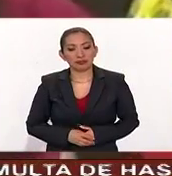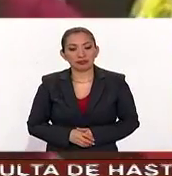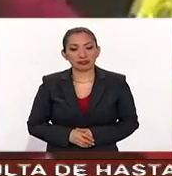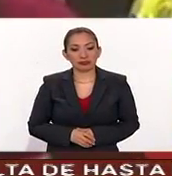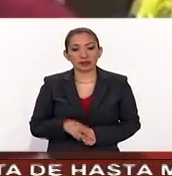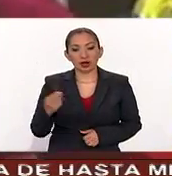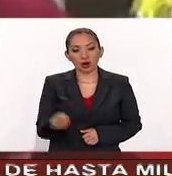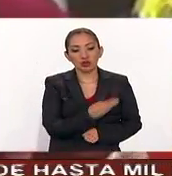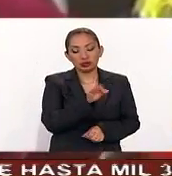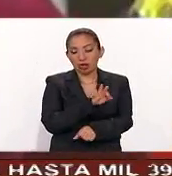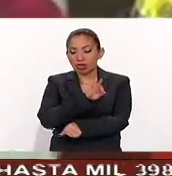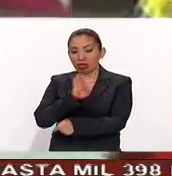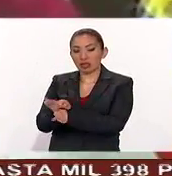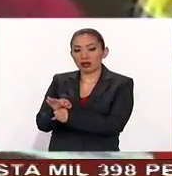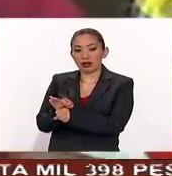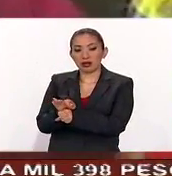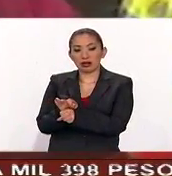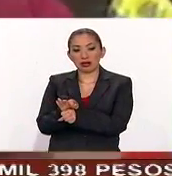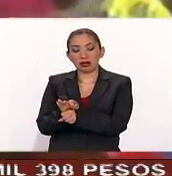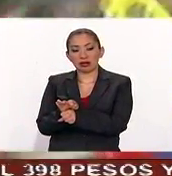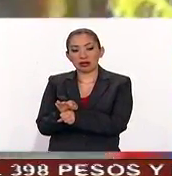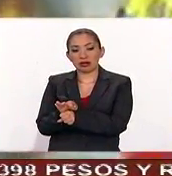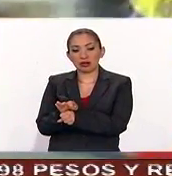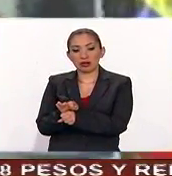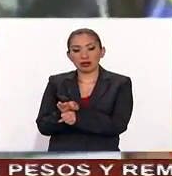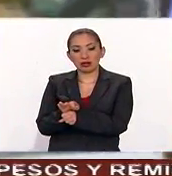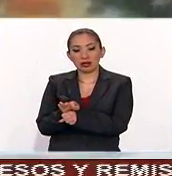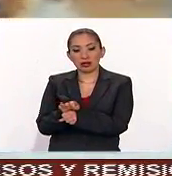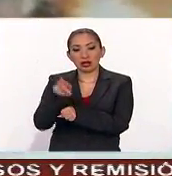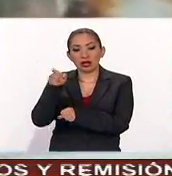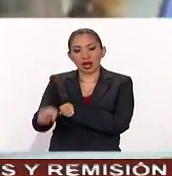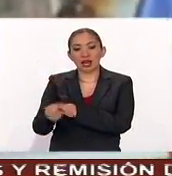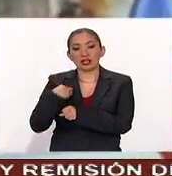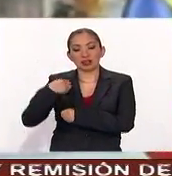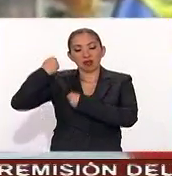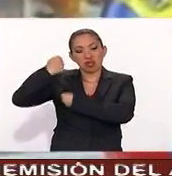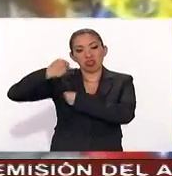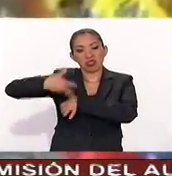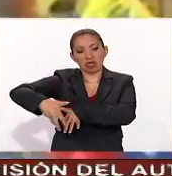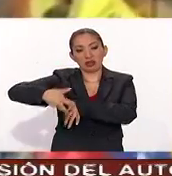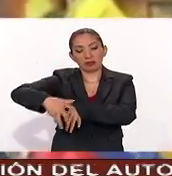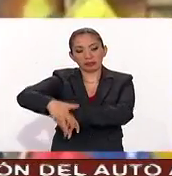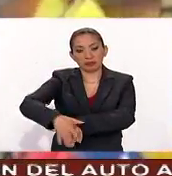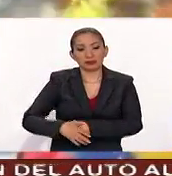Usted está defendiendo este tipo de manifestación.